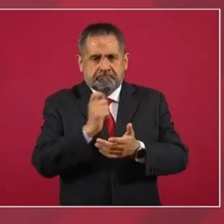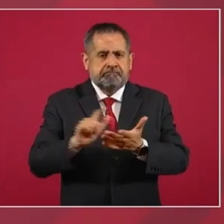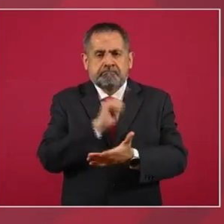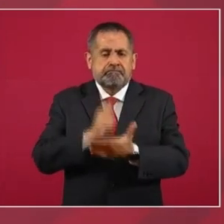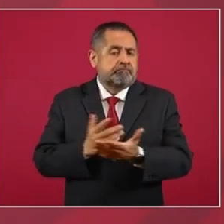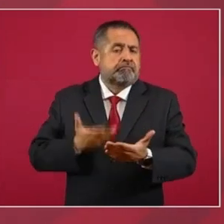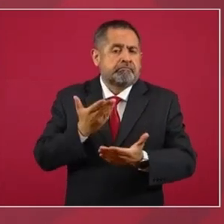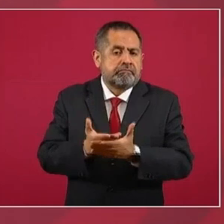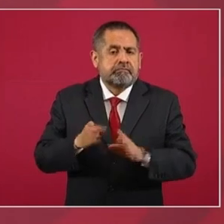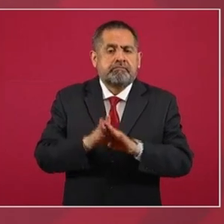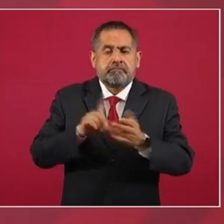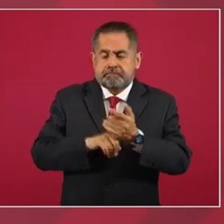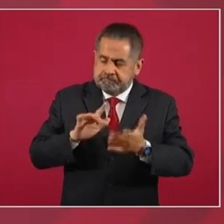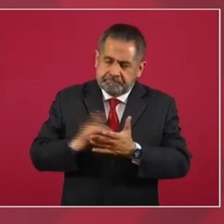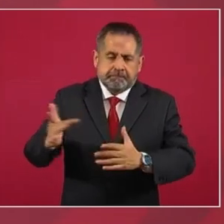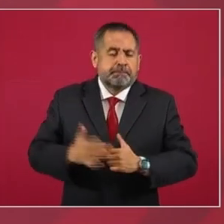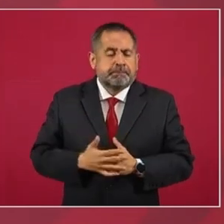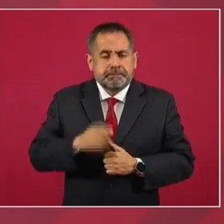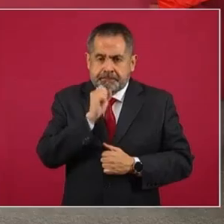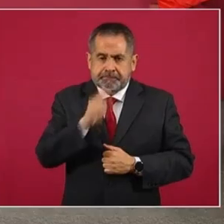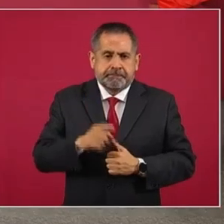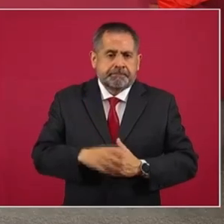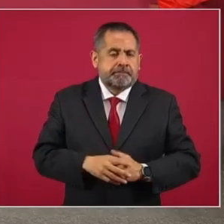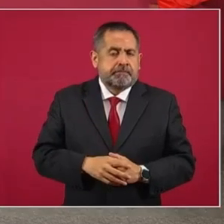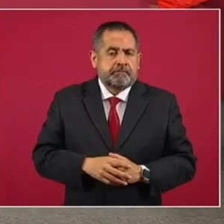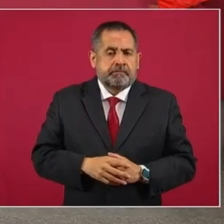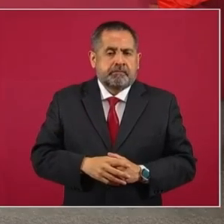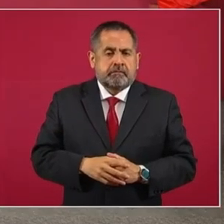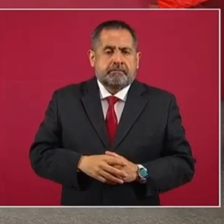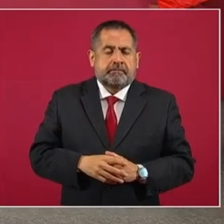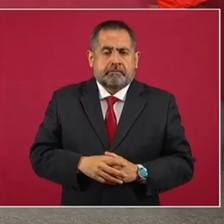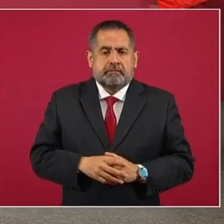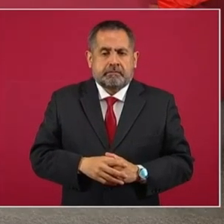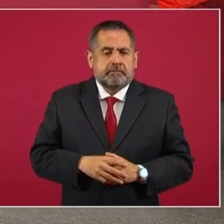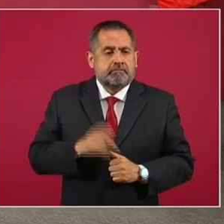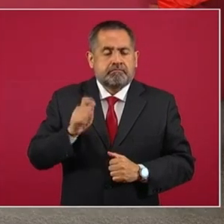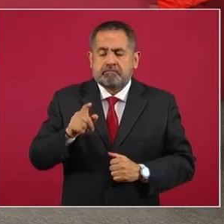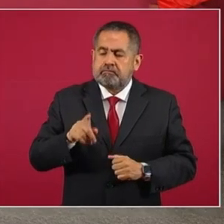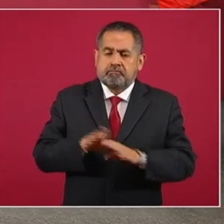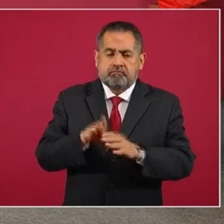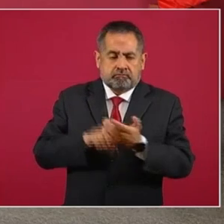Y tengo